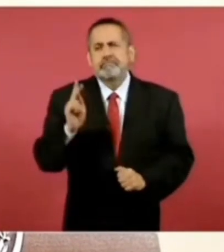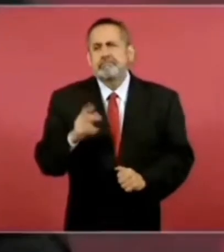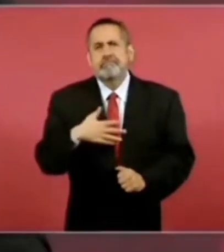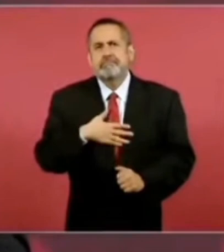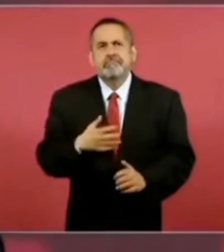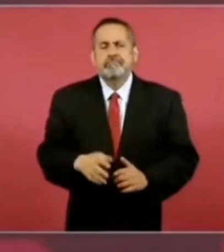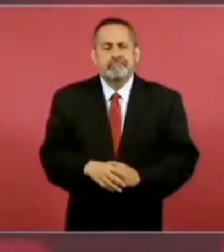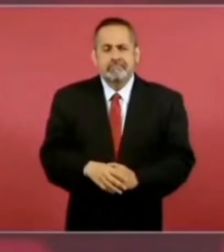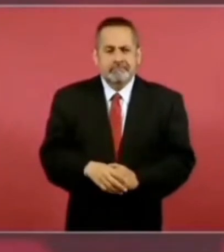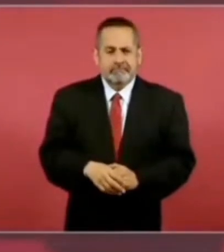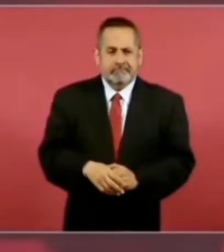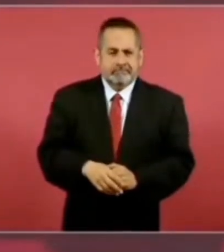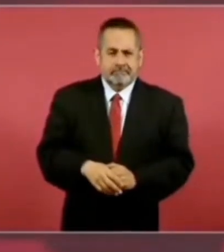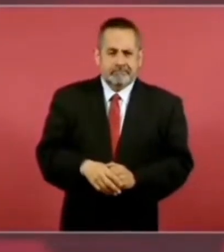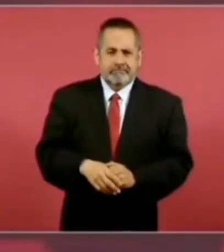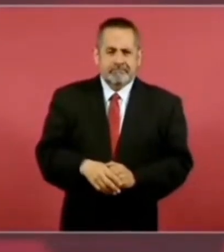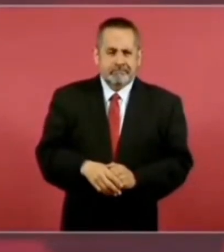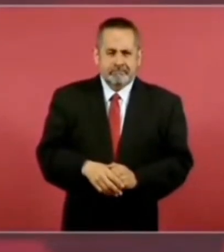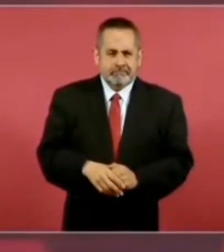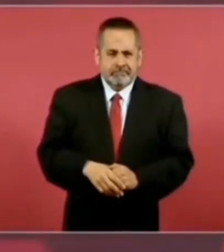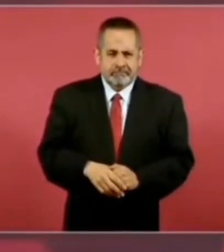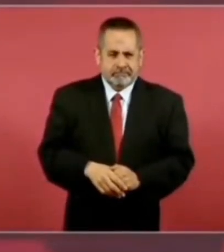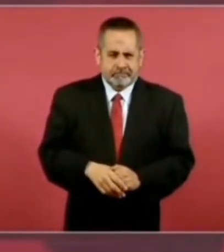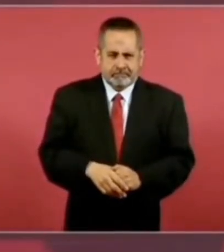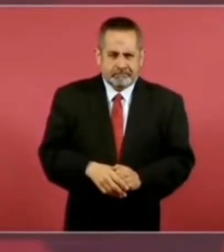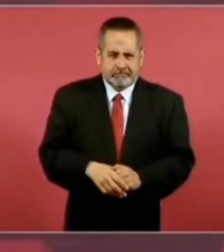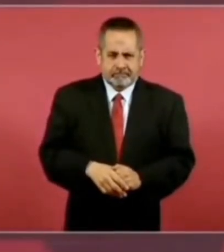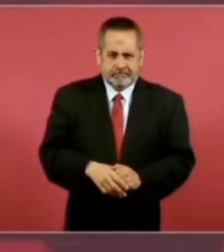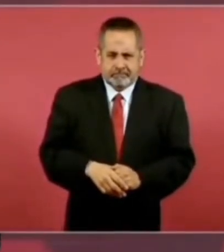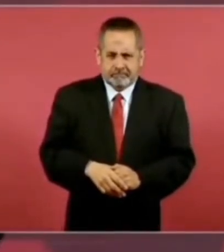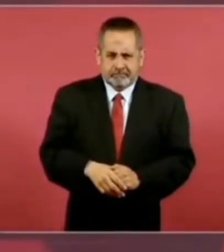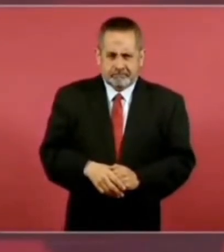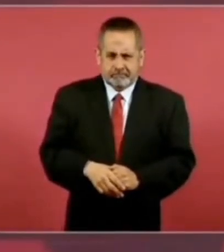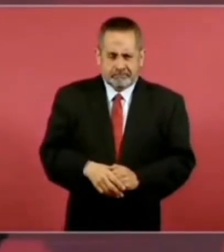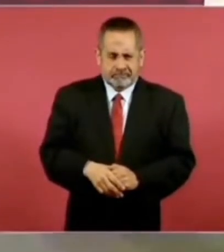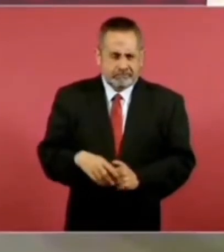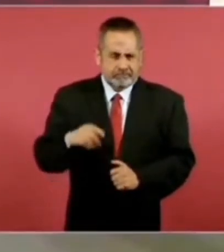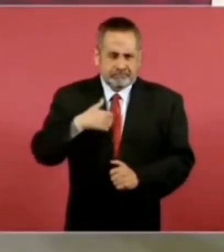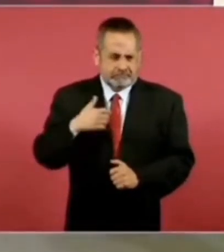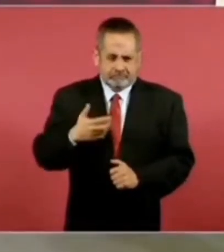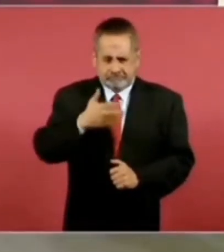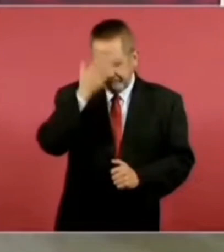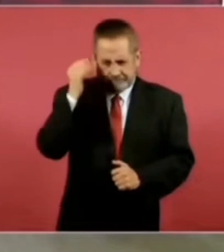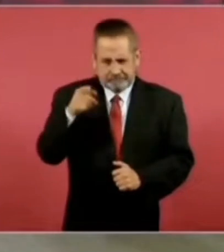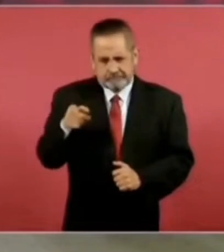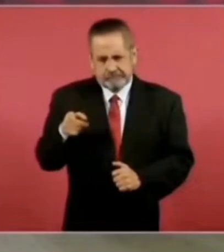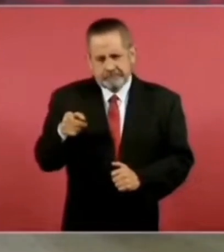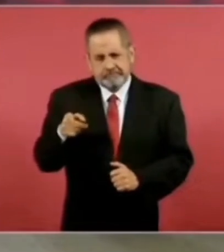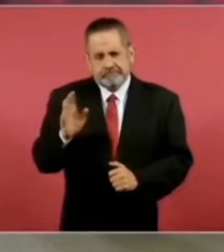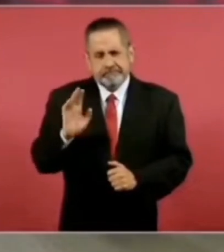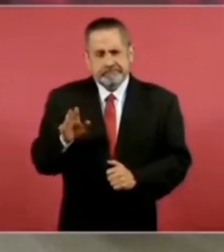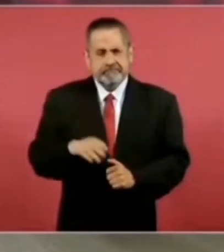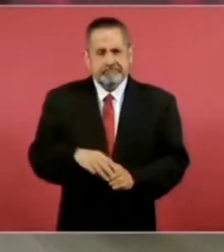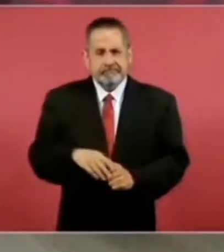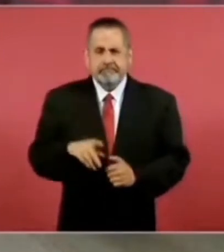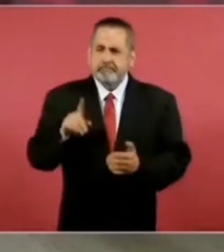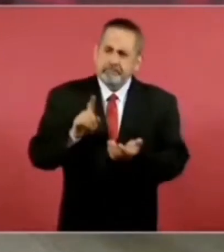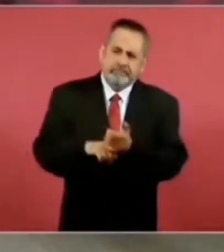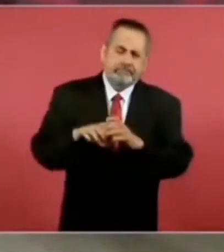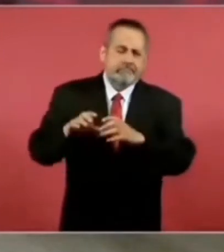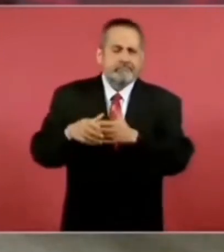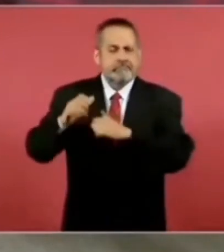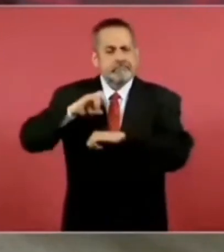yo no sé de que se haga